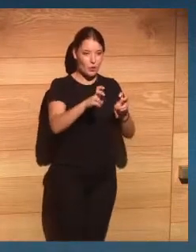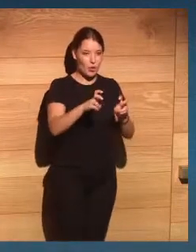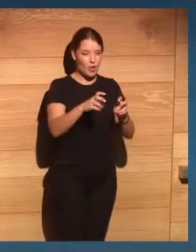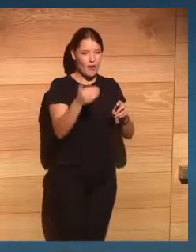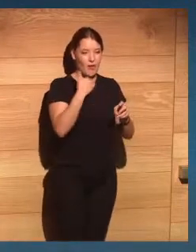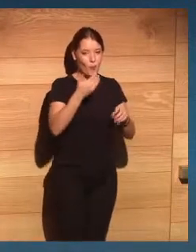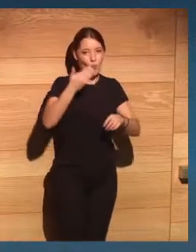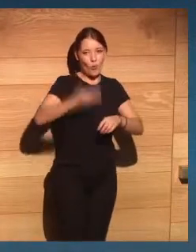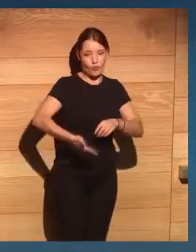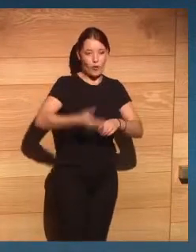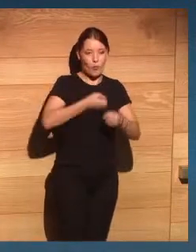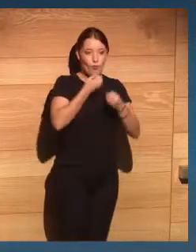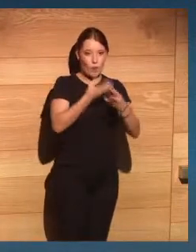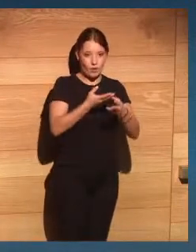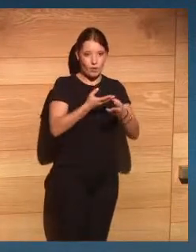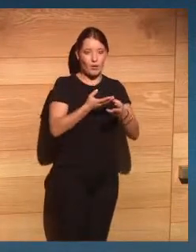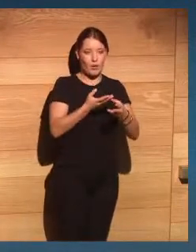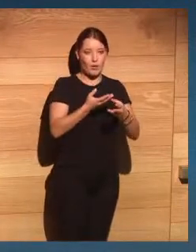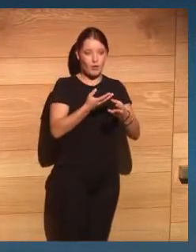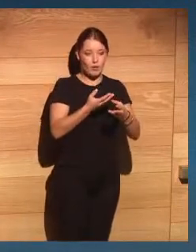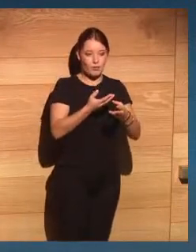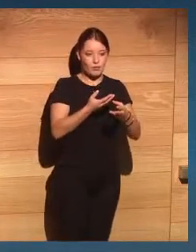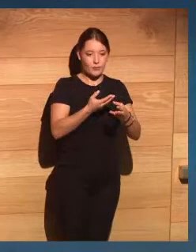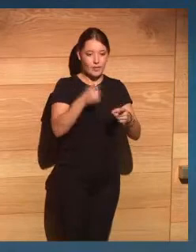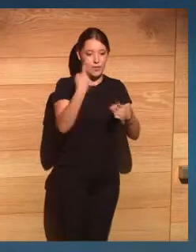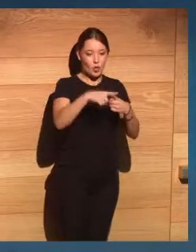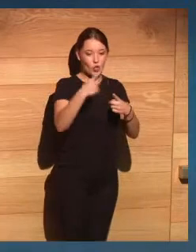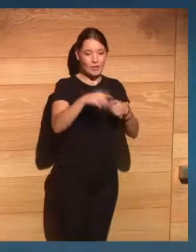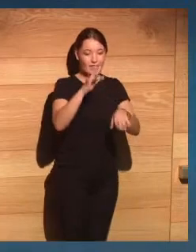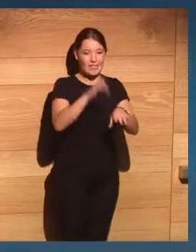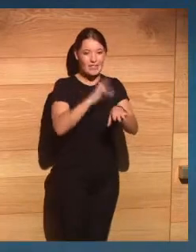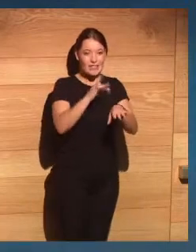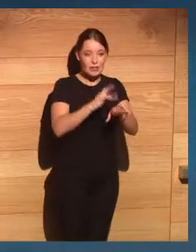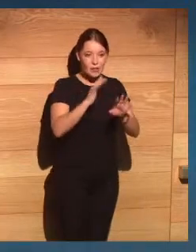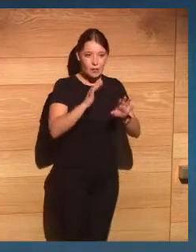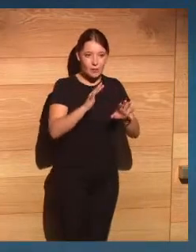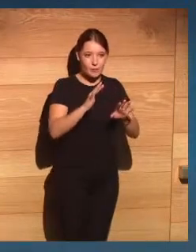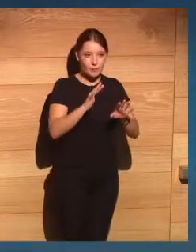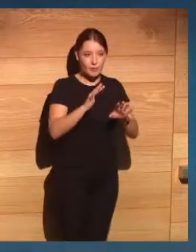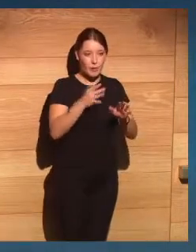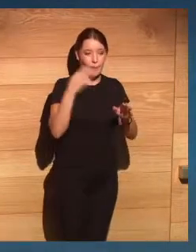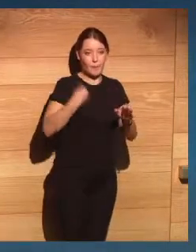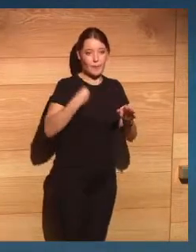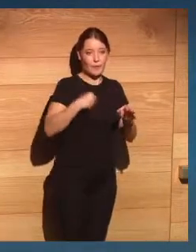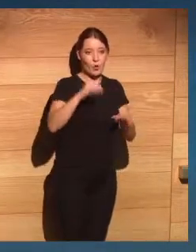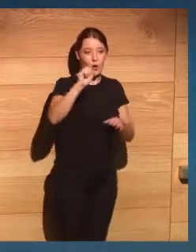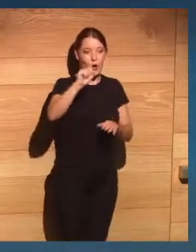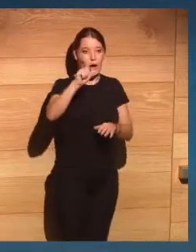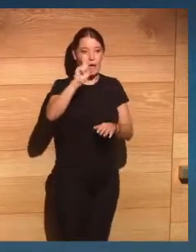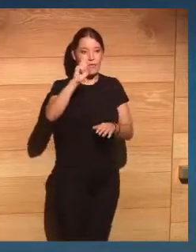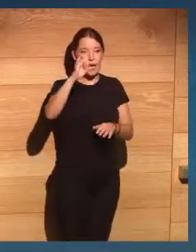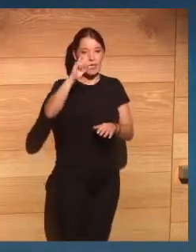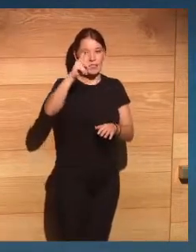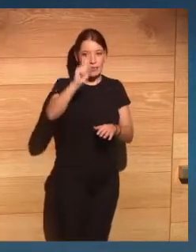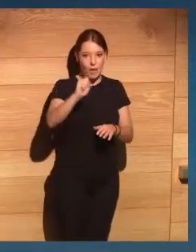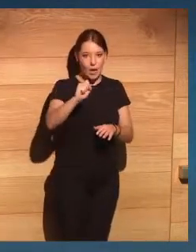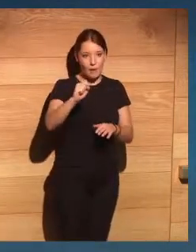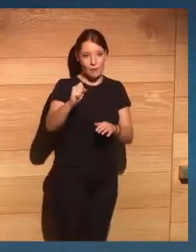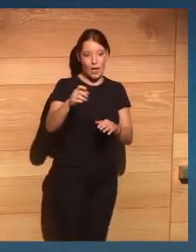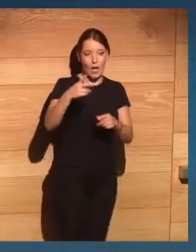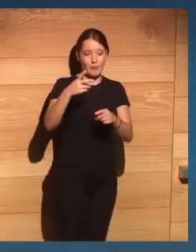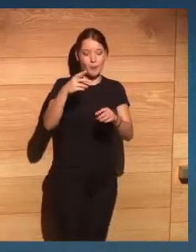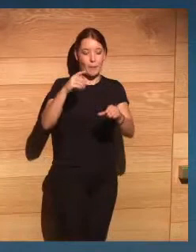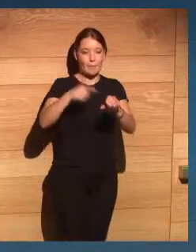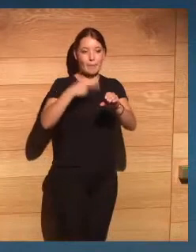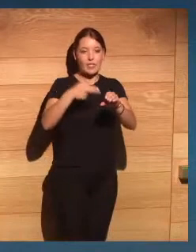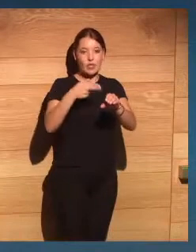posible creación de un dividendo digital igual que existe por ejemplo en Alaska un dividendo por el petróleo por la riqueza del petróleo que hay en Alaska pues se